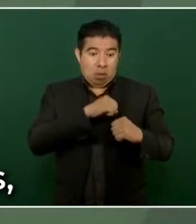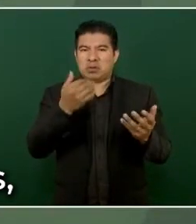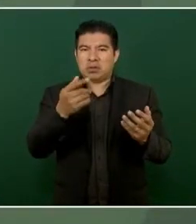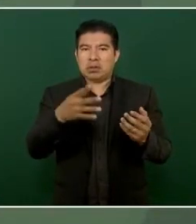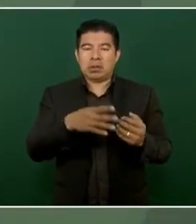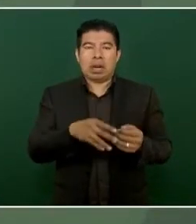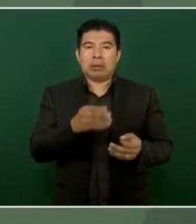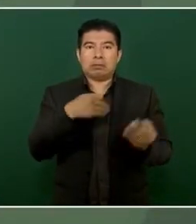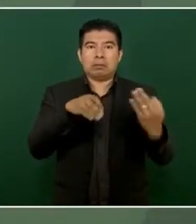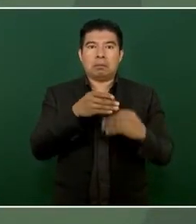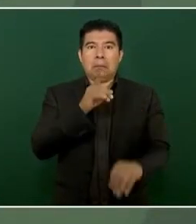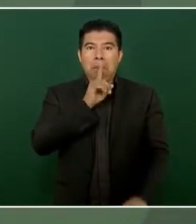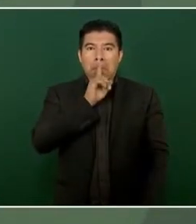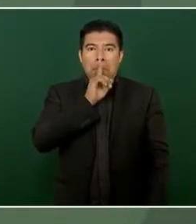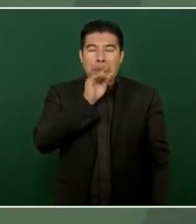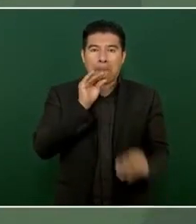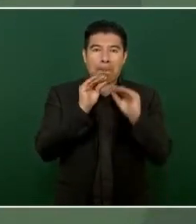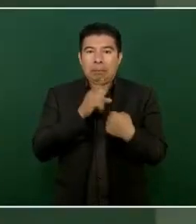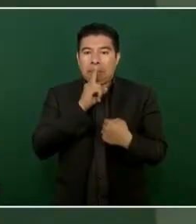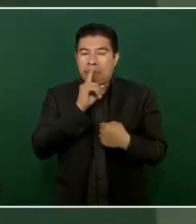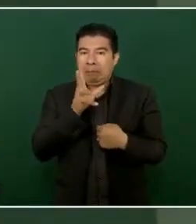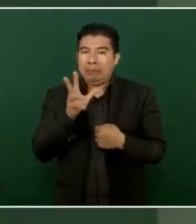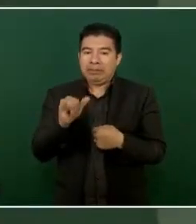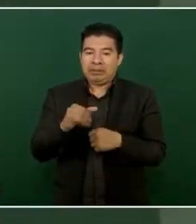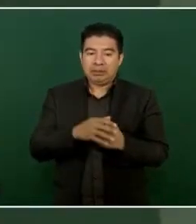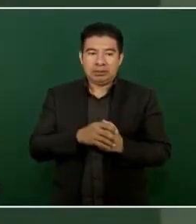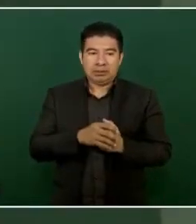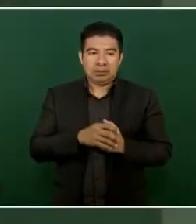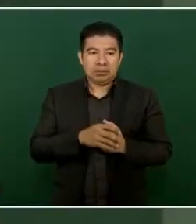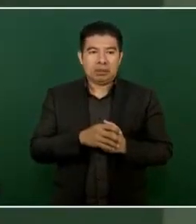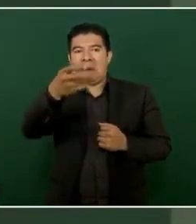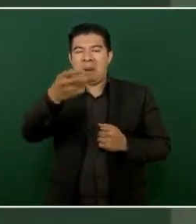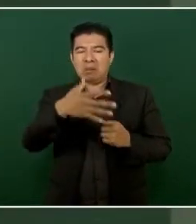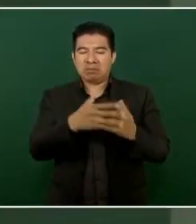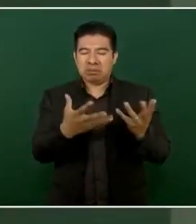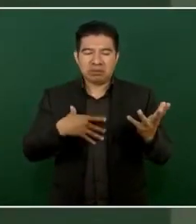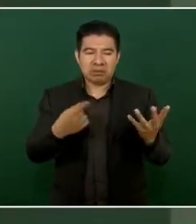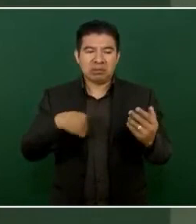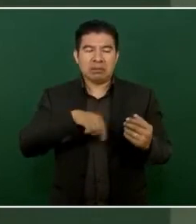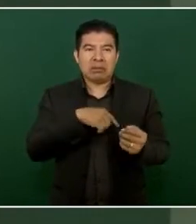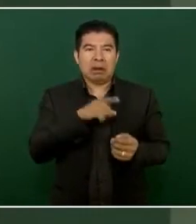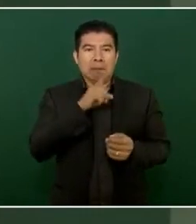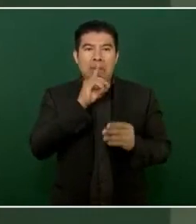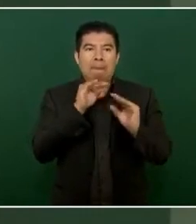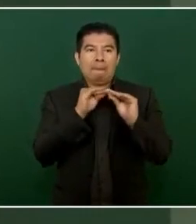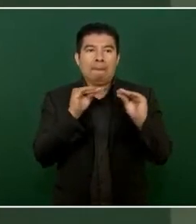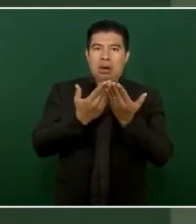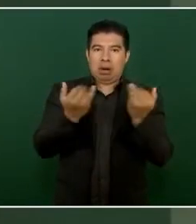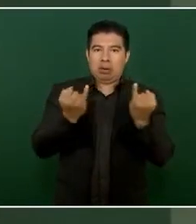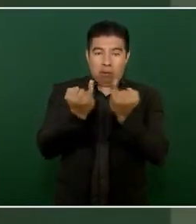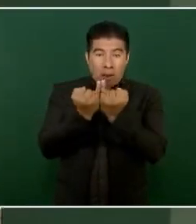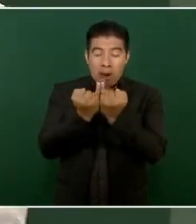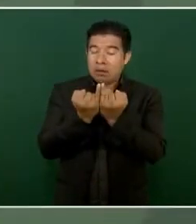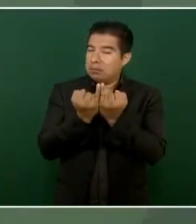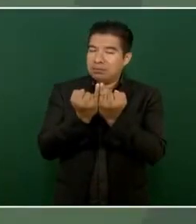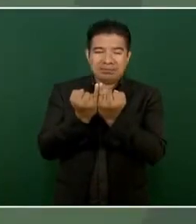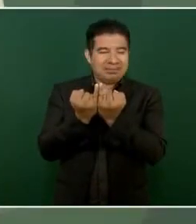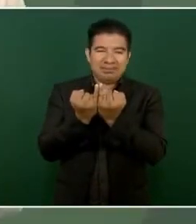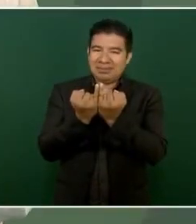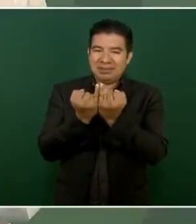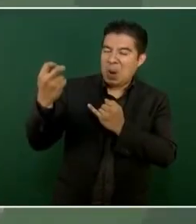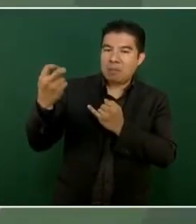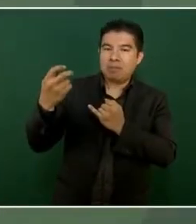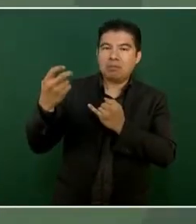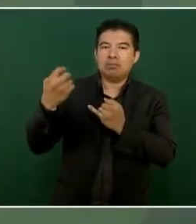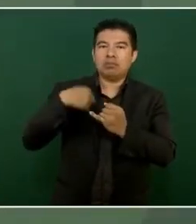callados. Cualquiera ninguneaba a las autoridades mexicanas. Pero nosotros no podemos aceptar que a nadie le falte